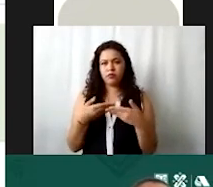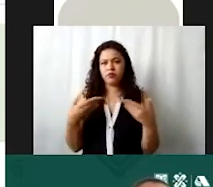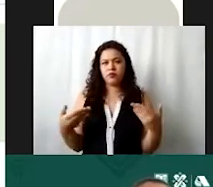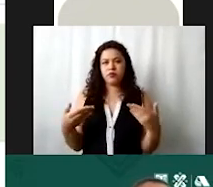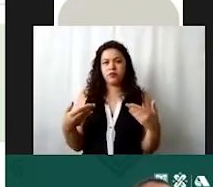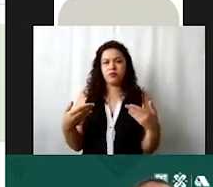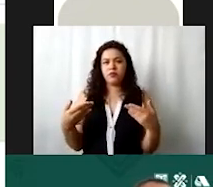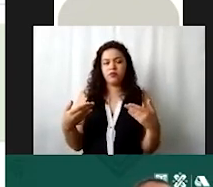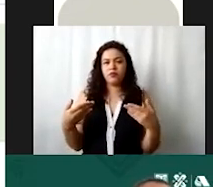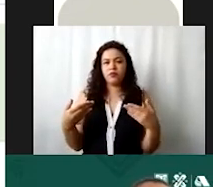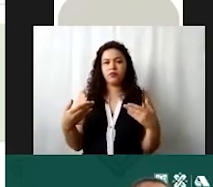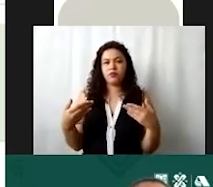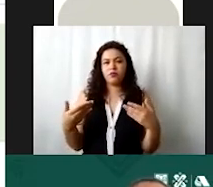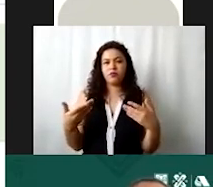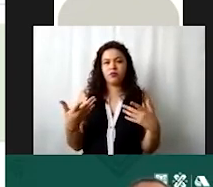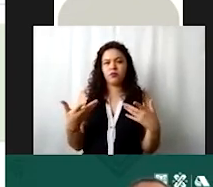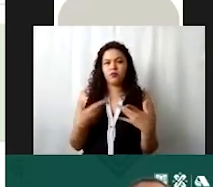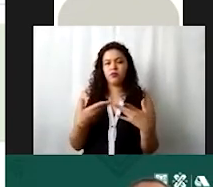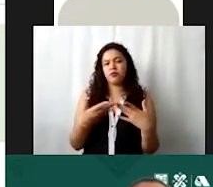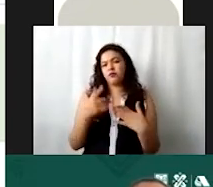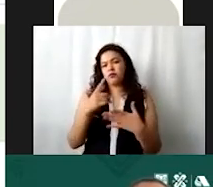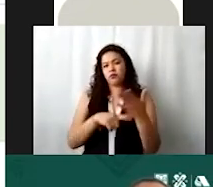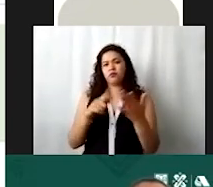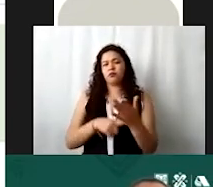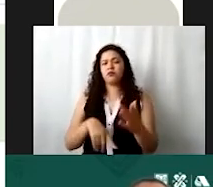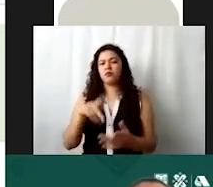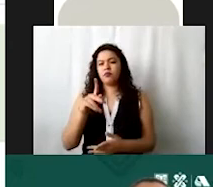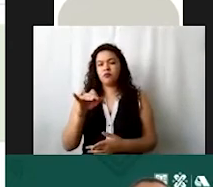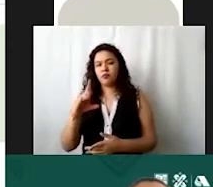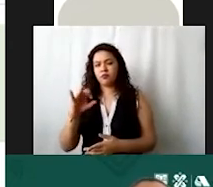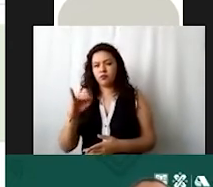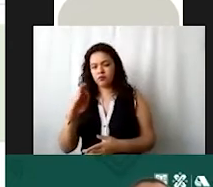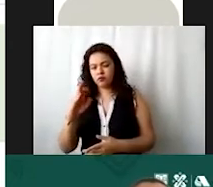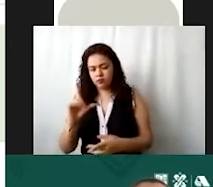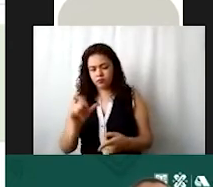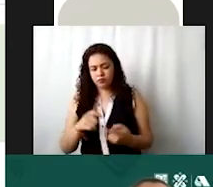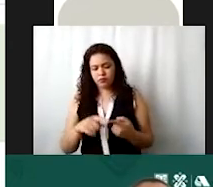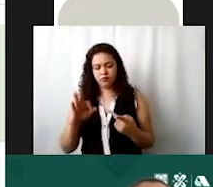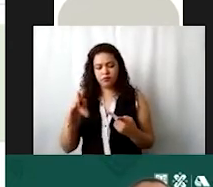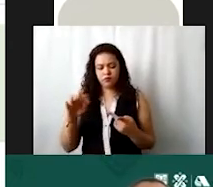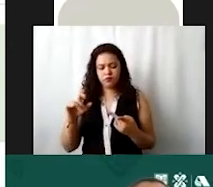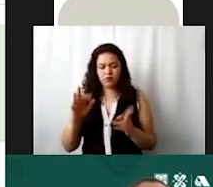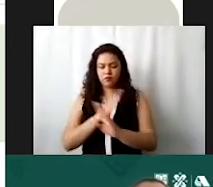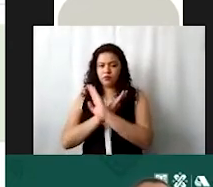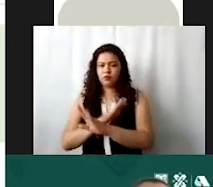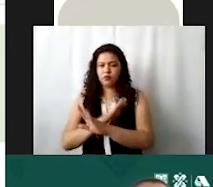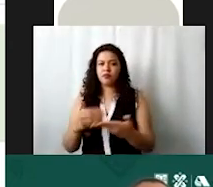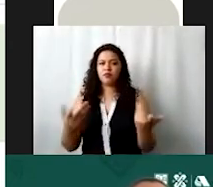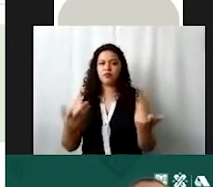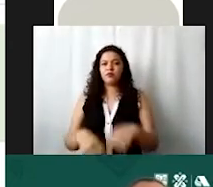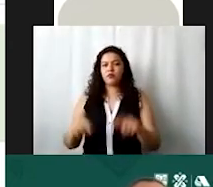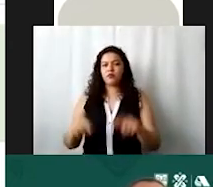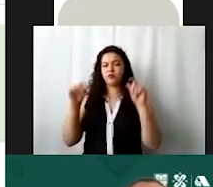me voy a se va a bloquear en automático población fija población flotante y se va a dejar va a estar